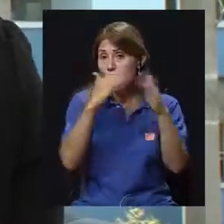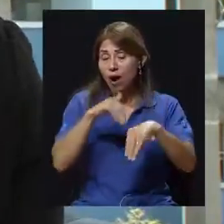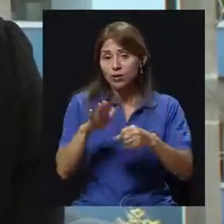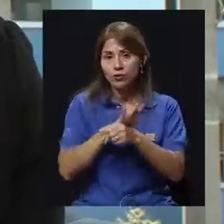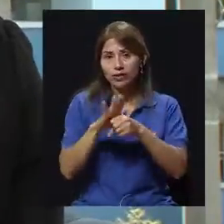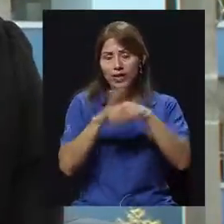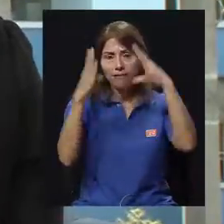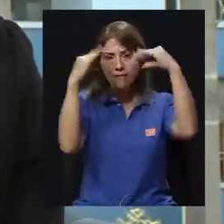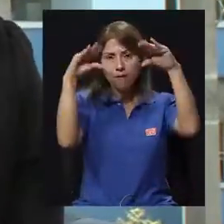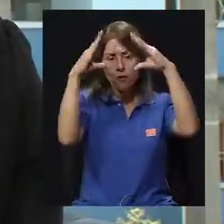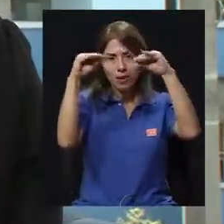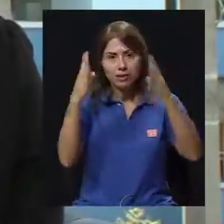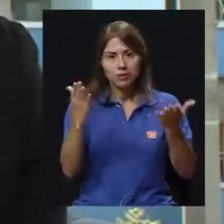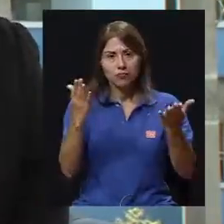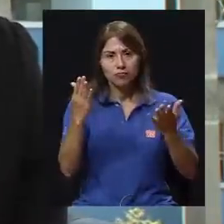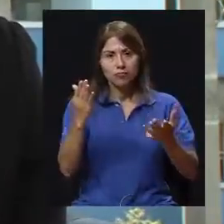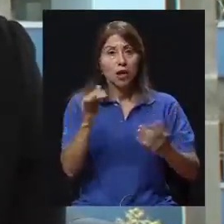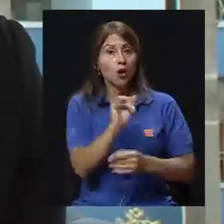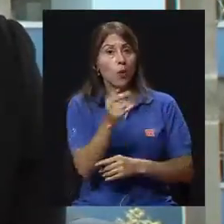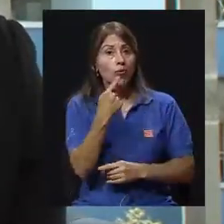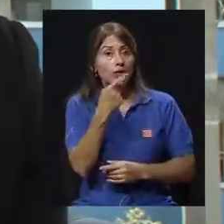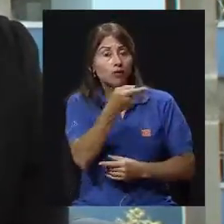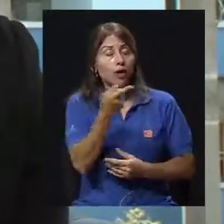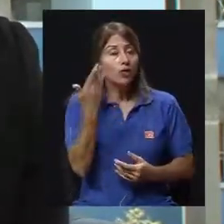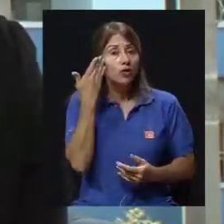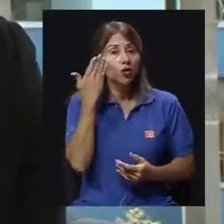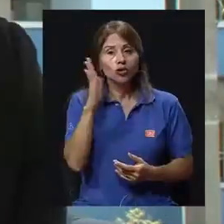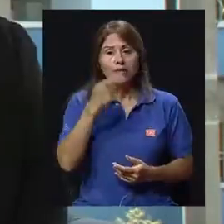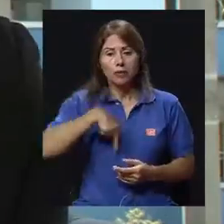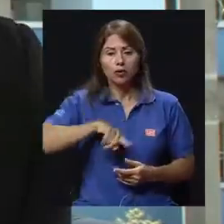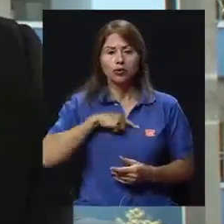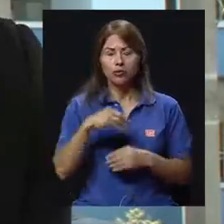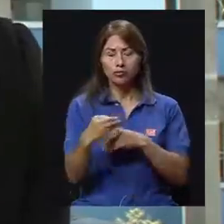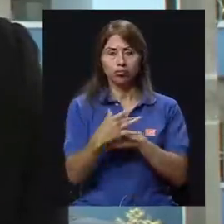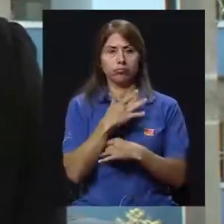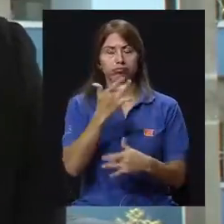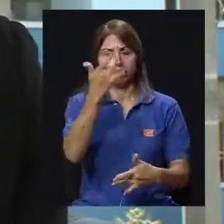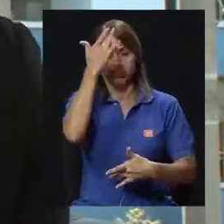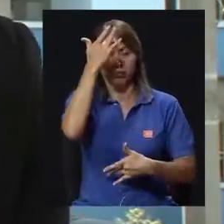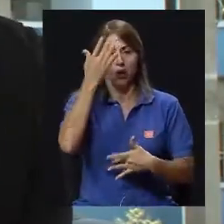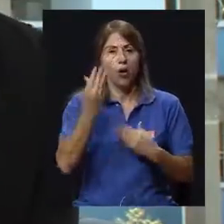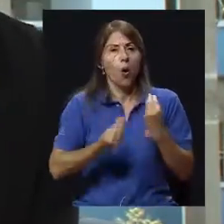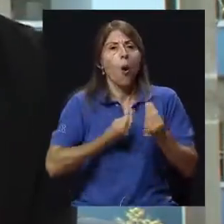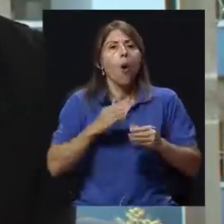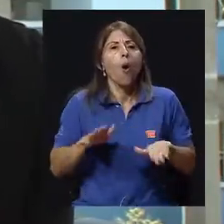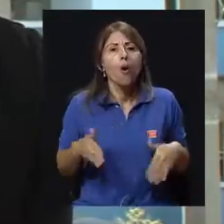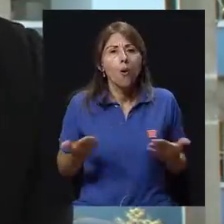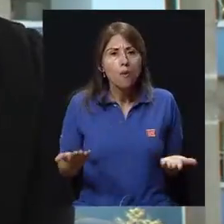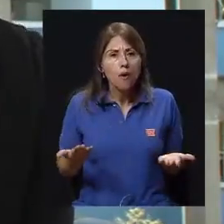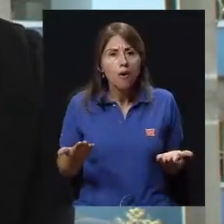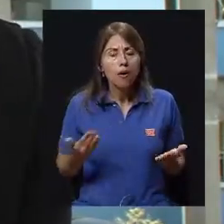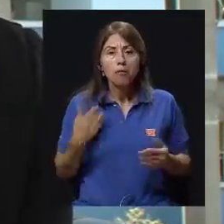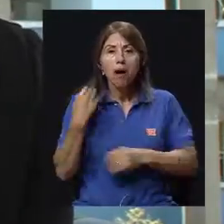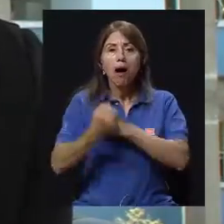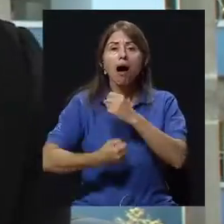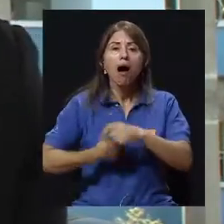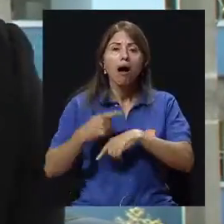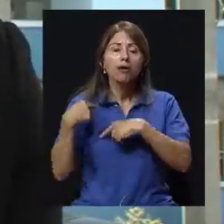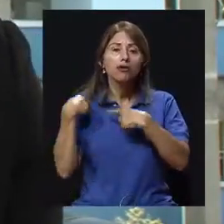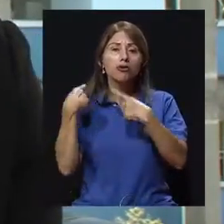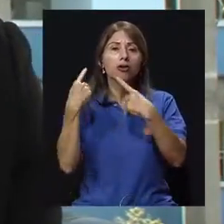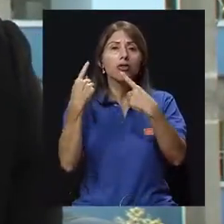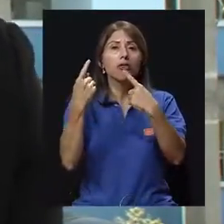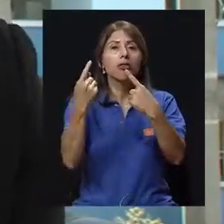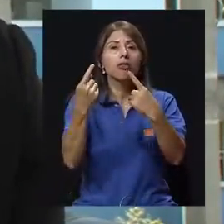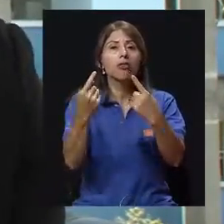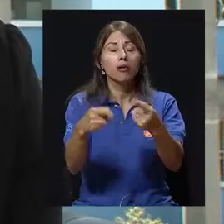usted muy bien señalaba, ¿verdad? No sabemos en qué momento existe ese contagio, cómo fue que sucedió y pasan los años y hasta después aparecerán los